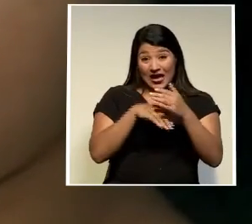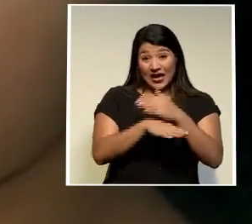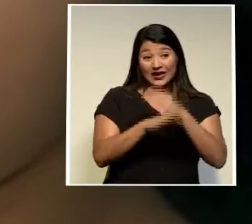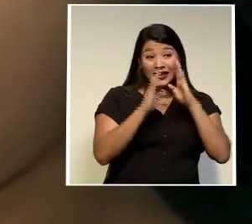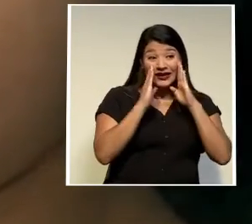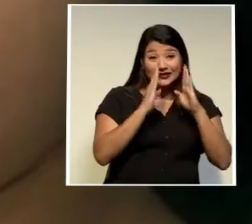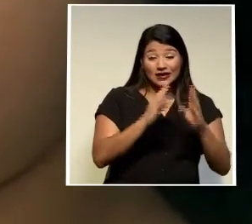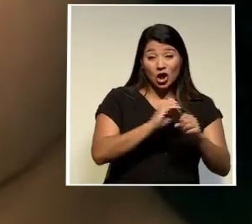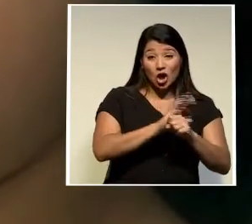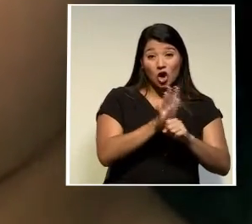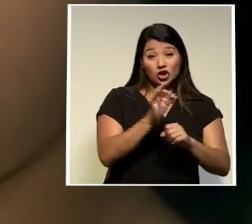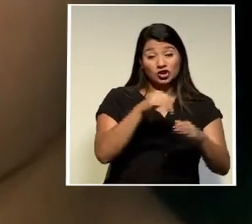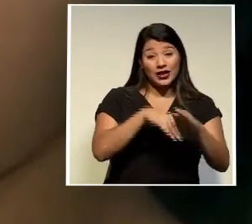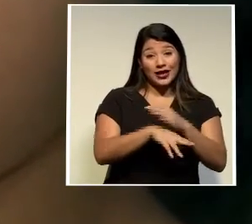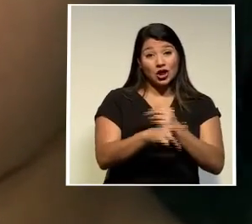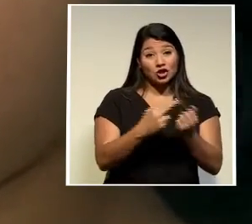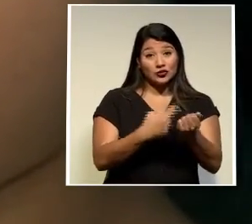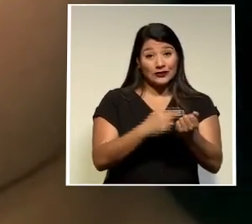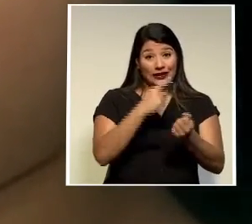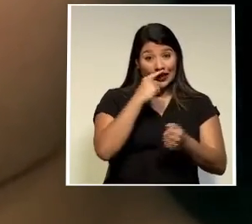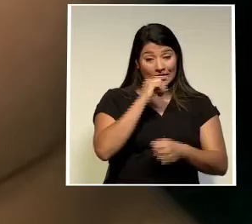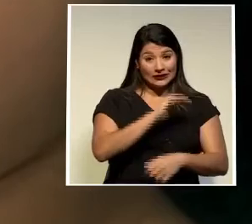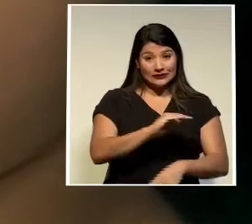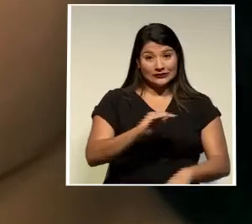-19 en este centro médico